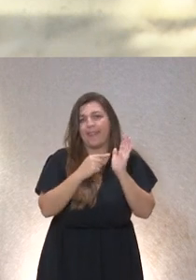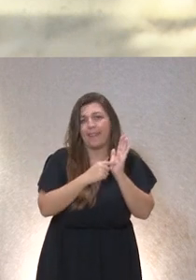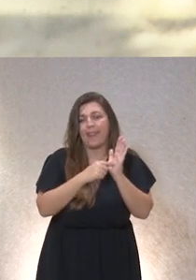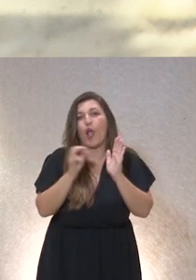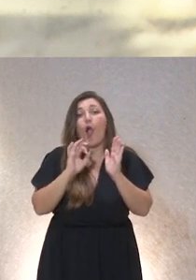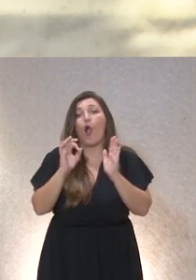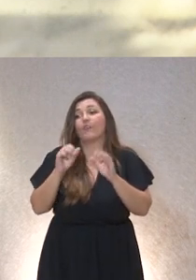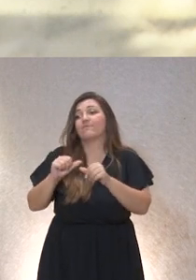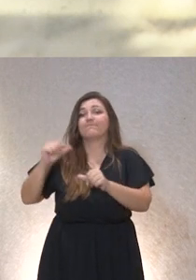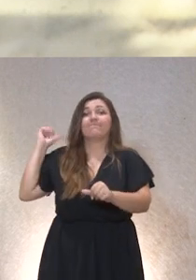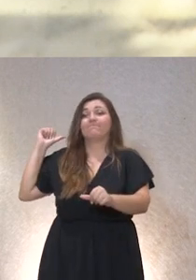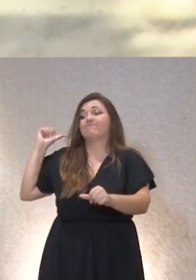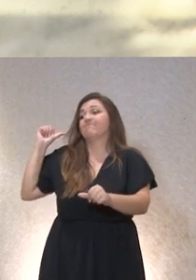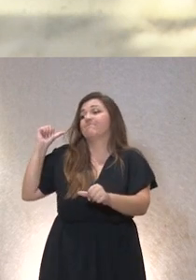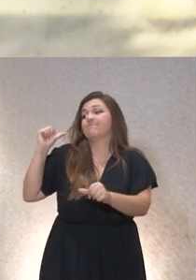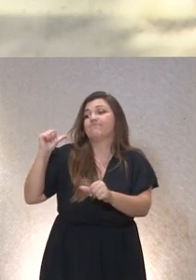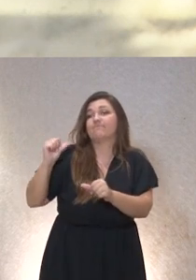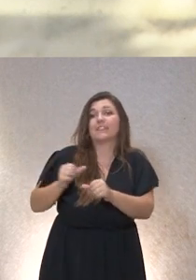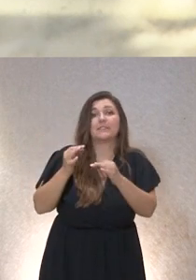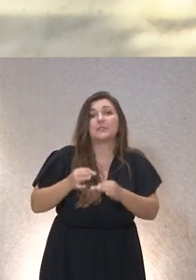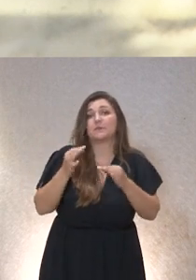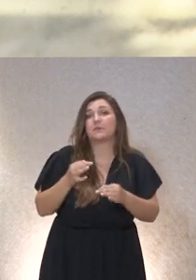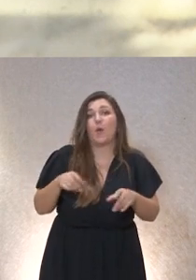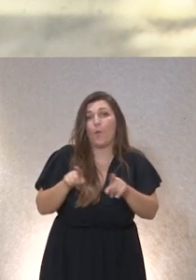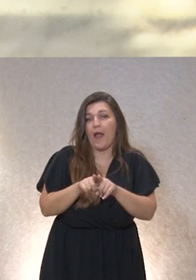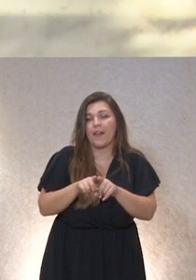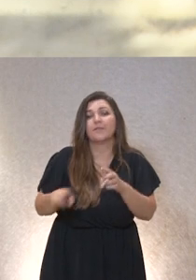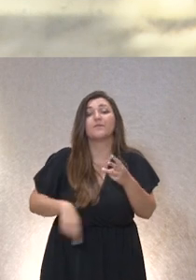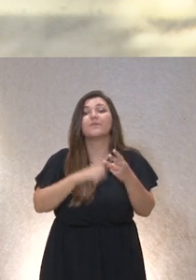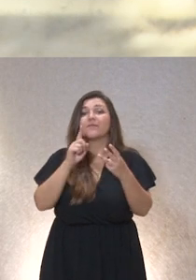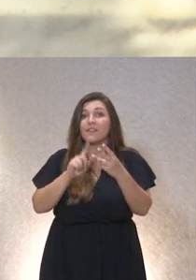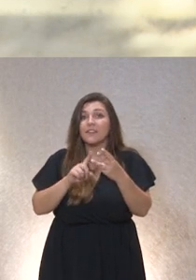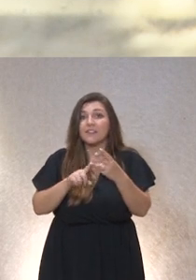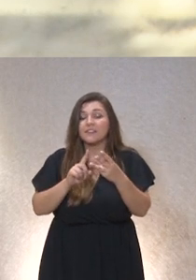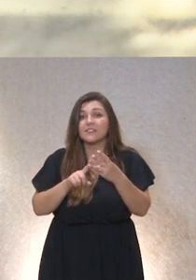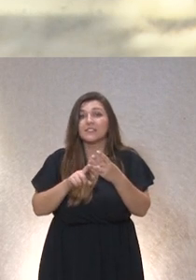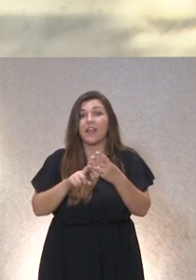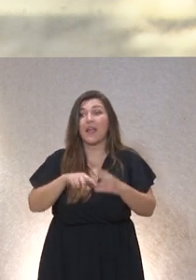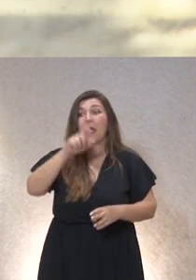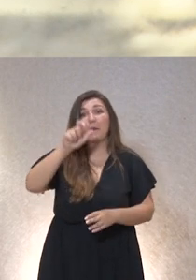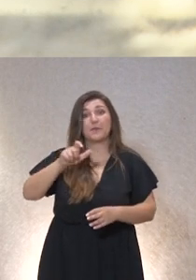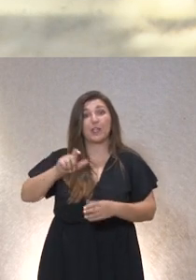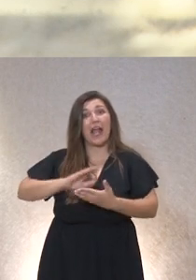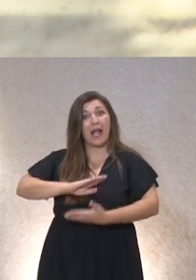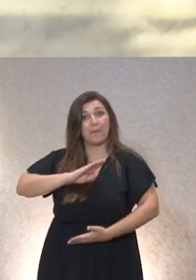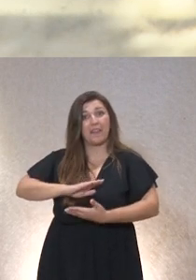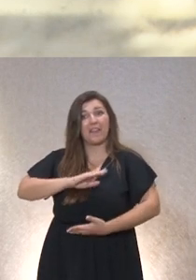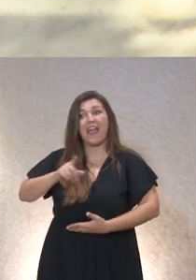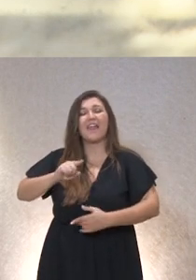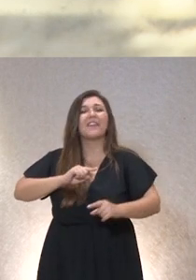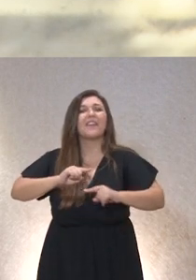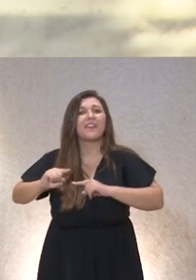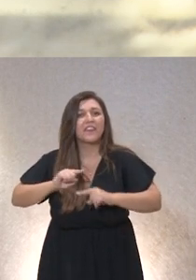haciendo así desde siempre? En tercer lugar ¿no estamos vulnerando la capacidad de las personas para decidir cuándo